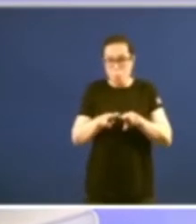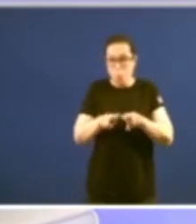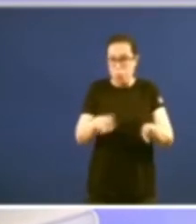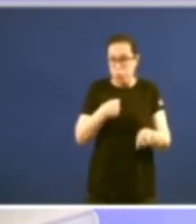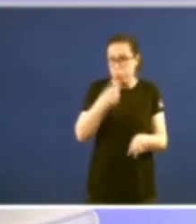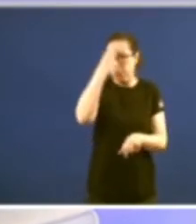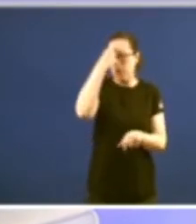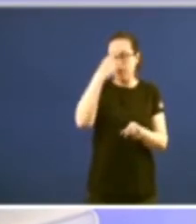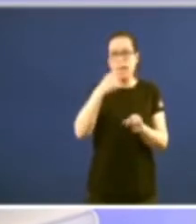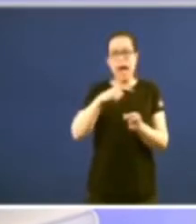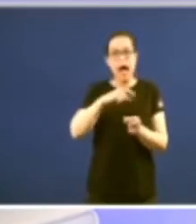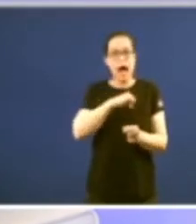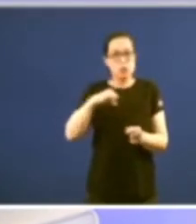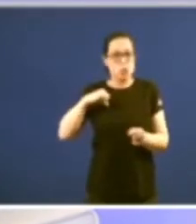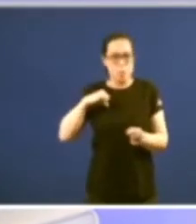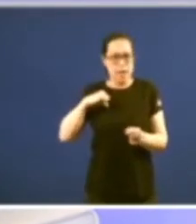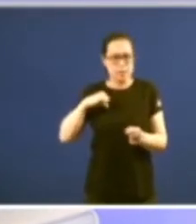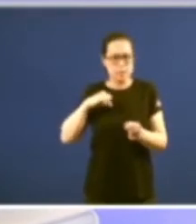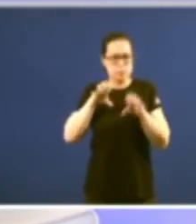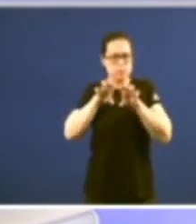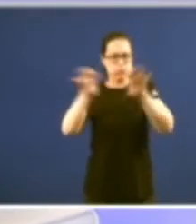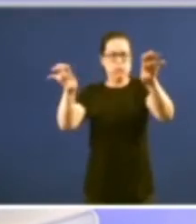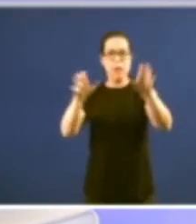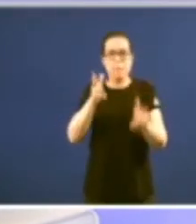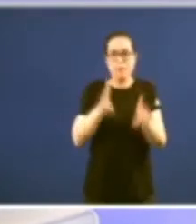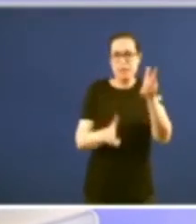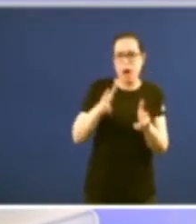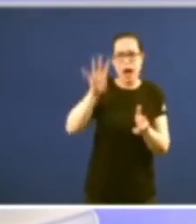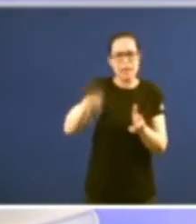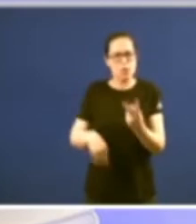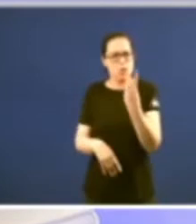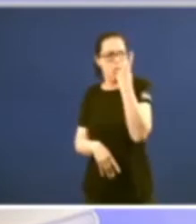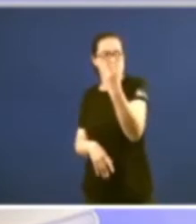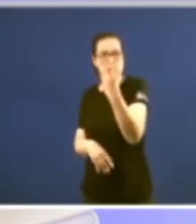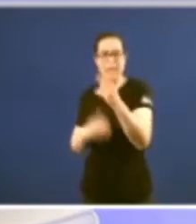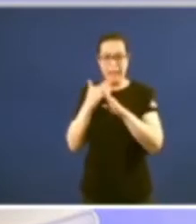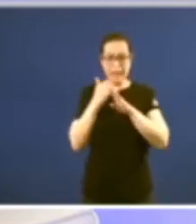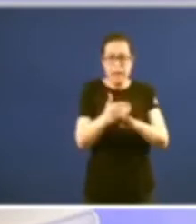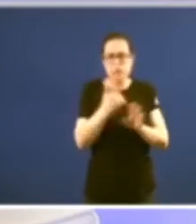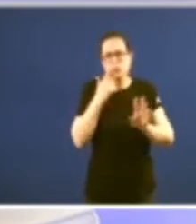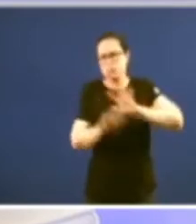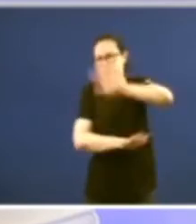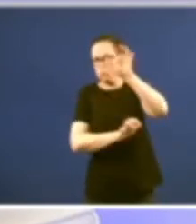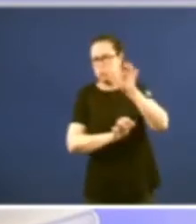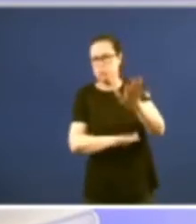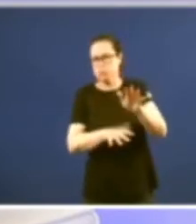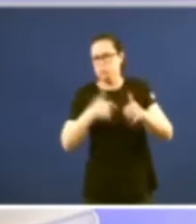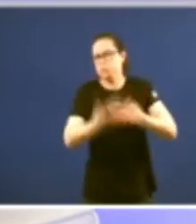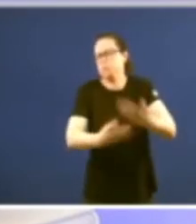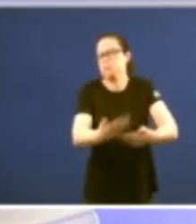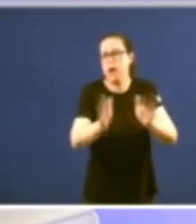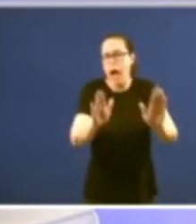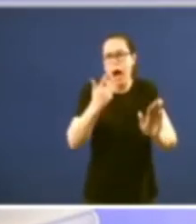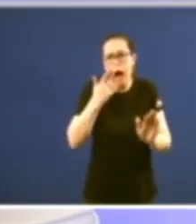plena descentralización que son Cataluña e o País Vasco e logo xa veremos o que facemos cas demais xa veremos o que facemos con